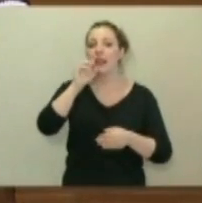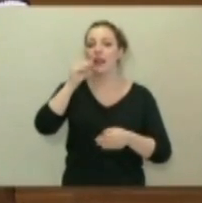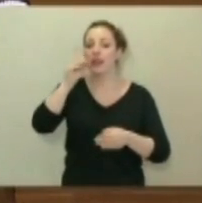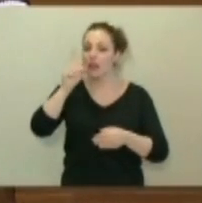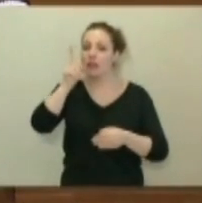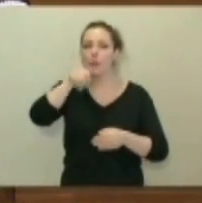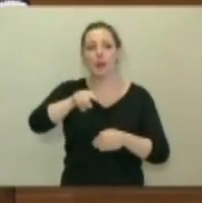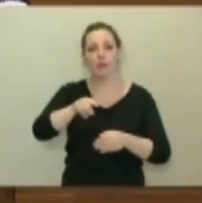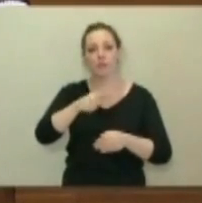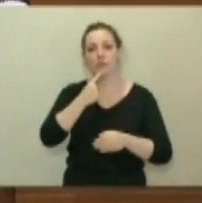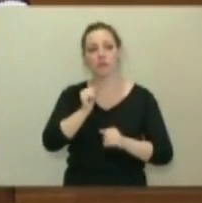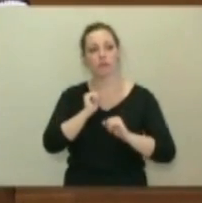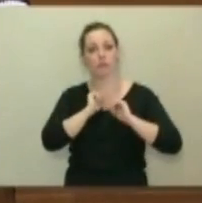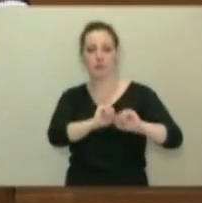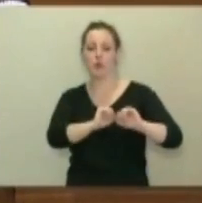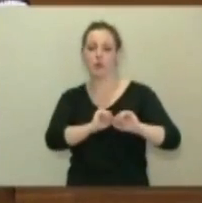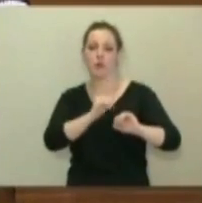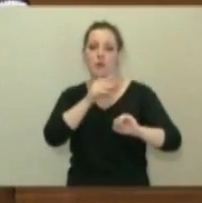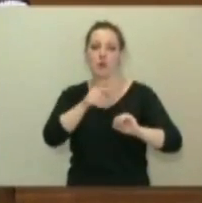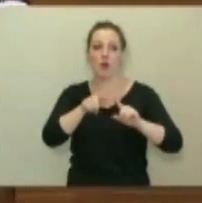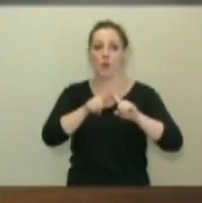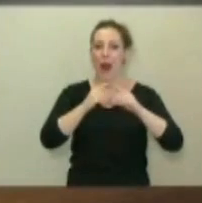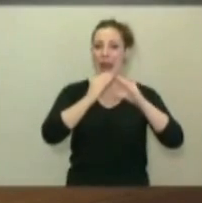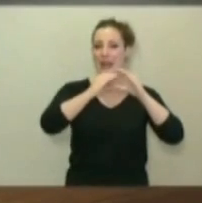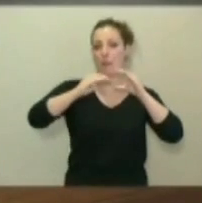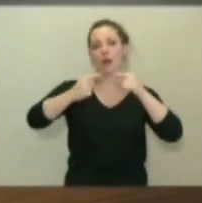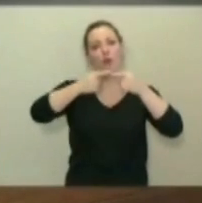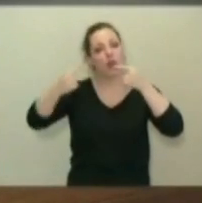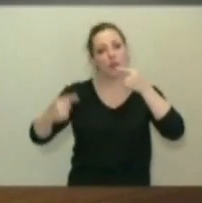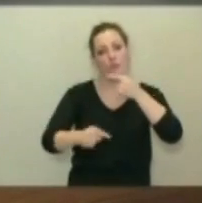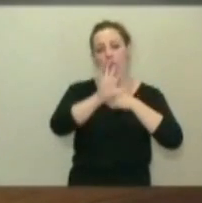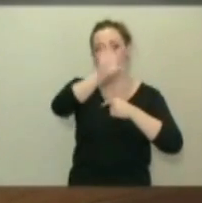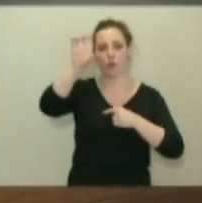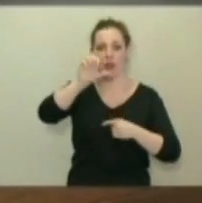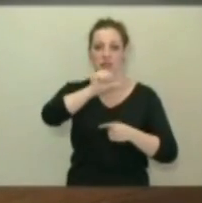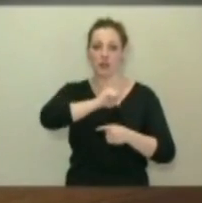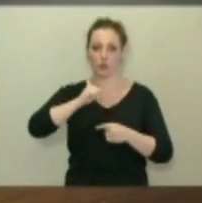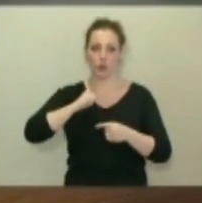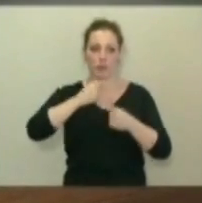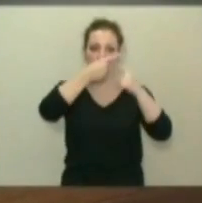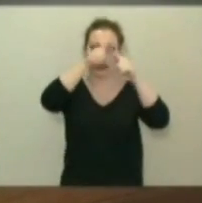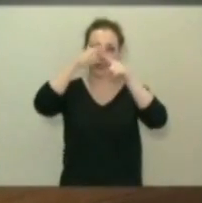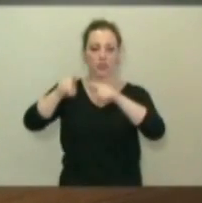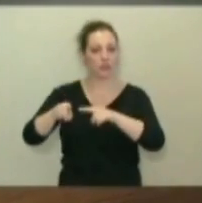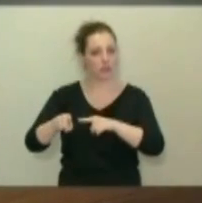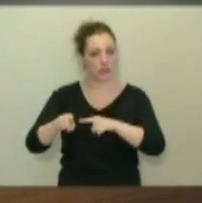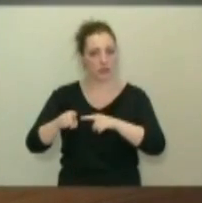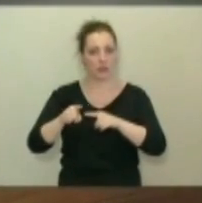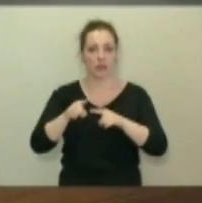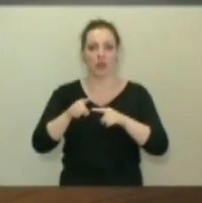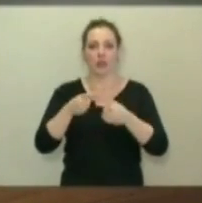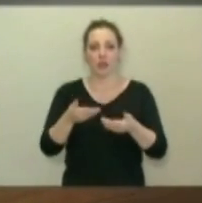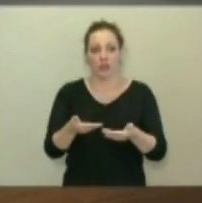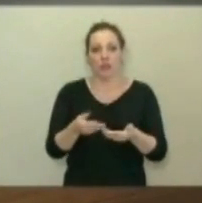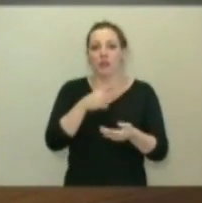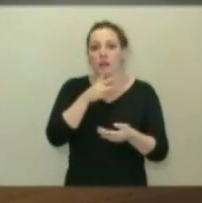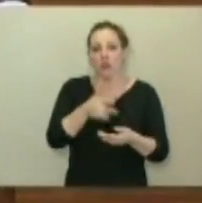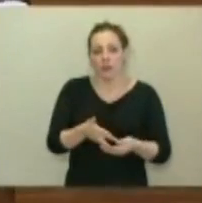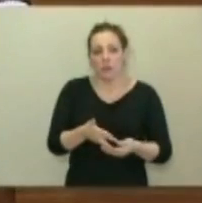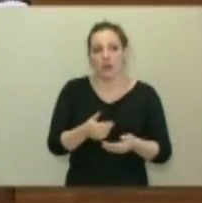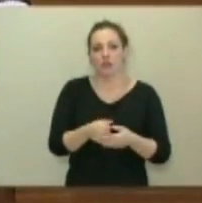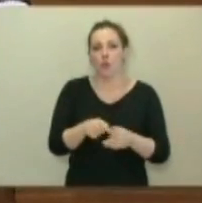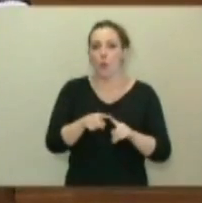rechazo a un reparto diferenciado del objetivo de déficit entre las distintas comunidades autónomas, lo que ha venido en denominarse